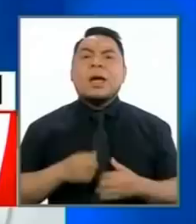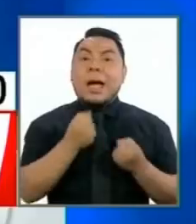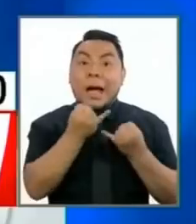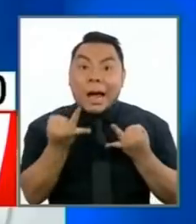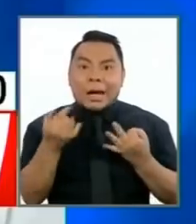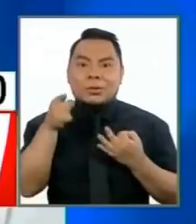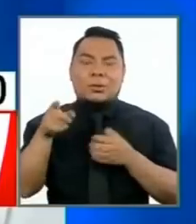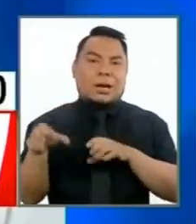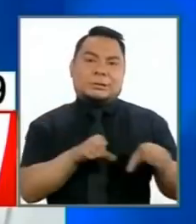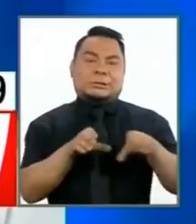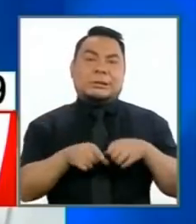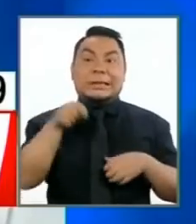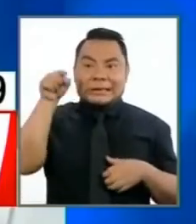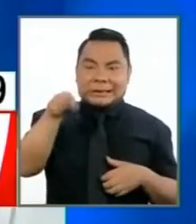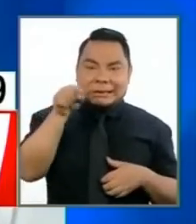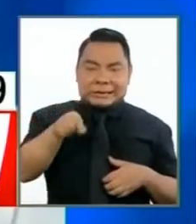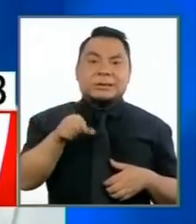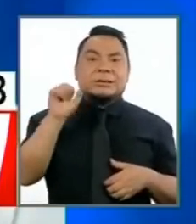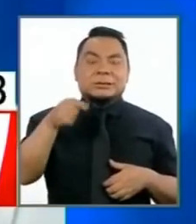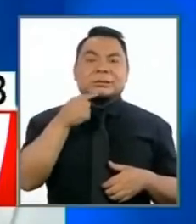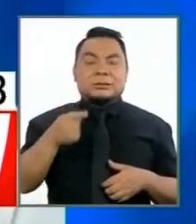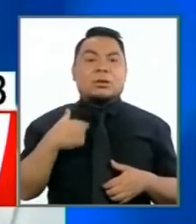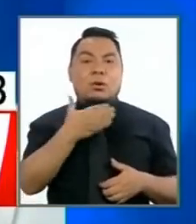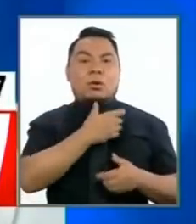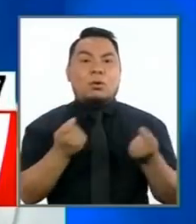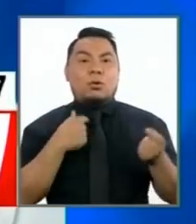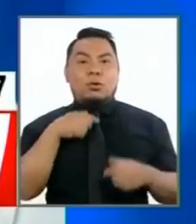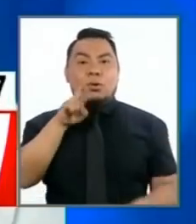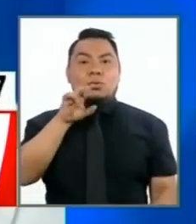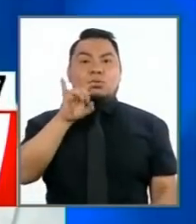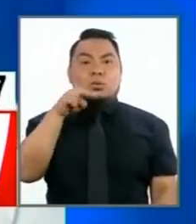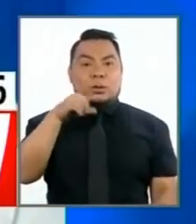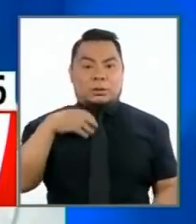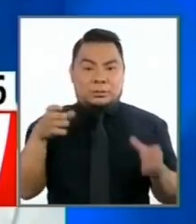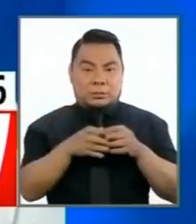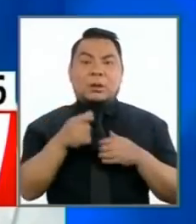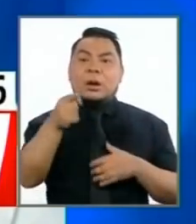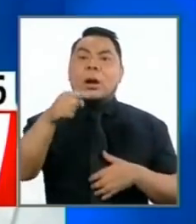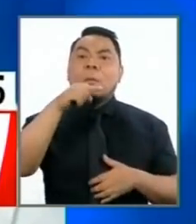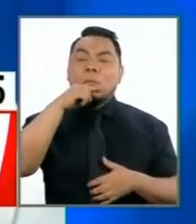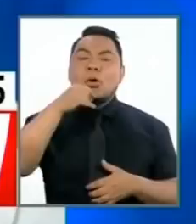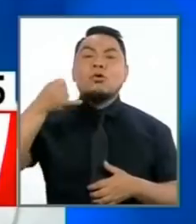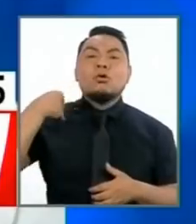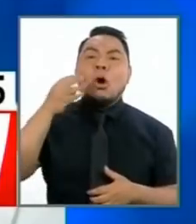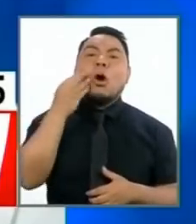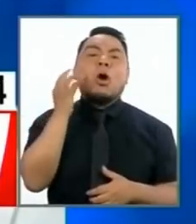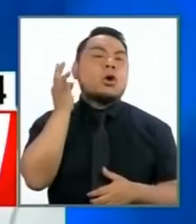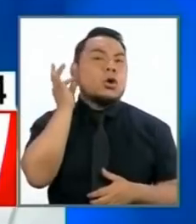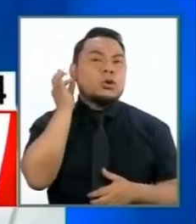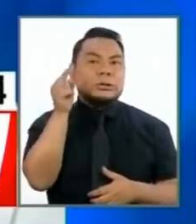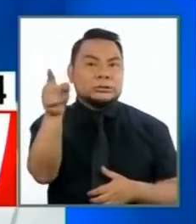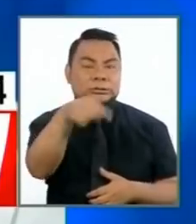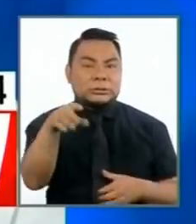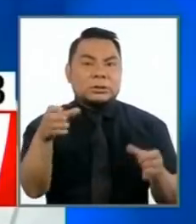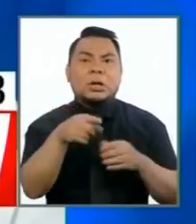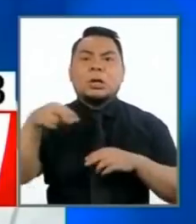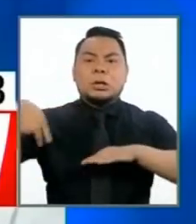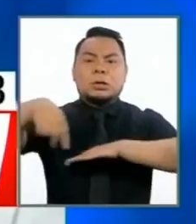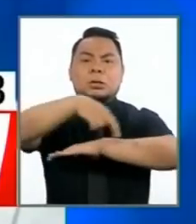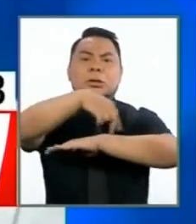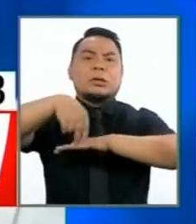tenemos que hacer y es eso con el gobierno de Runa señora señorita joven caminarás